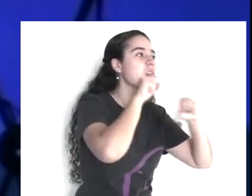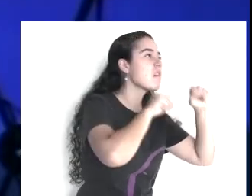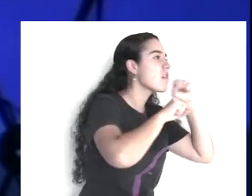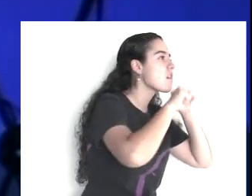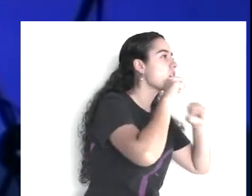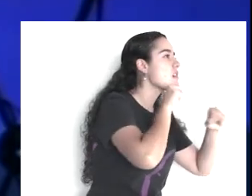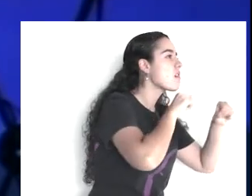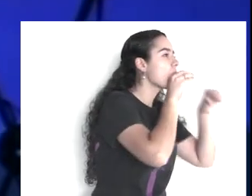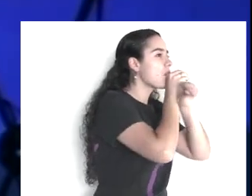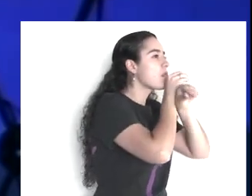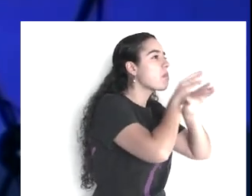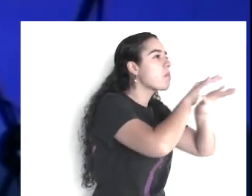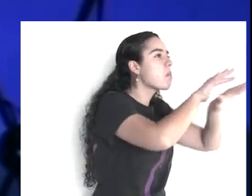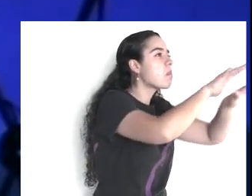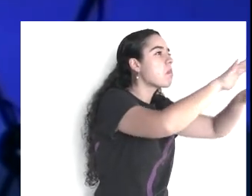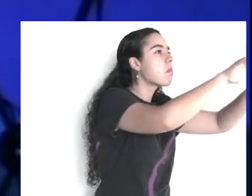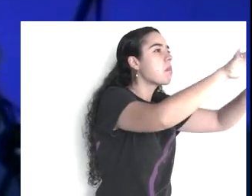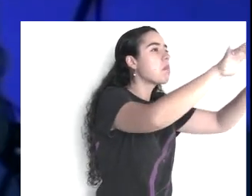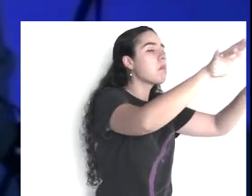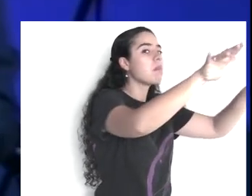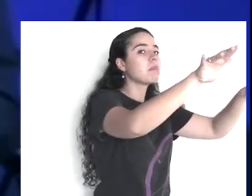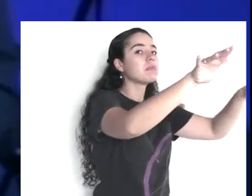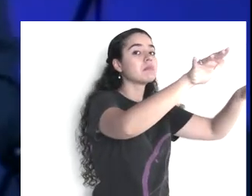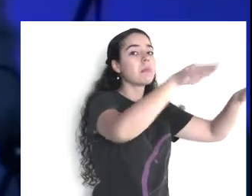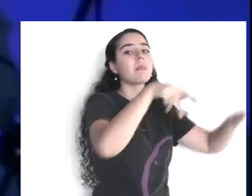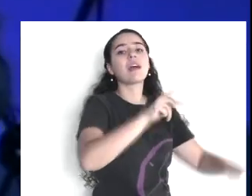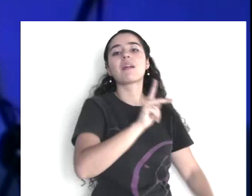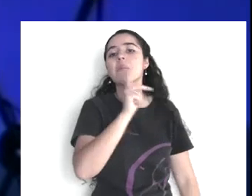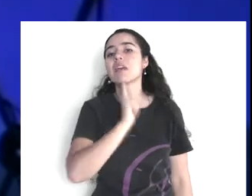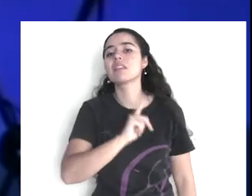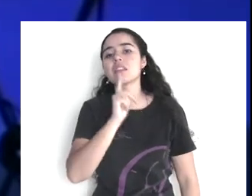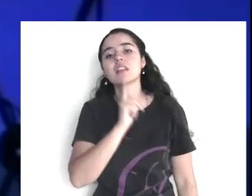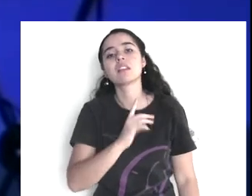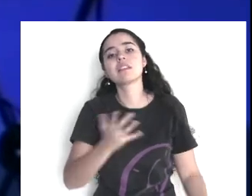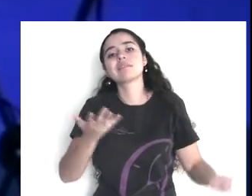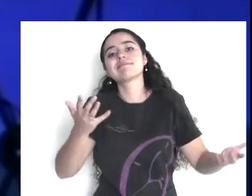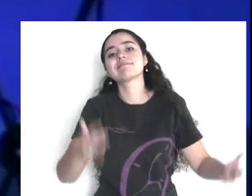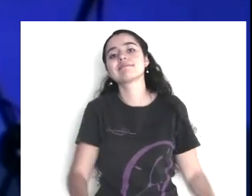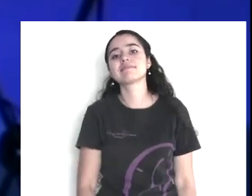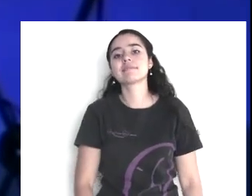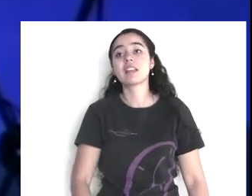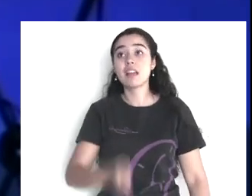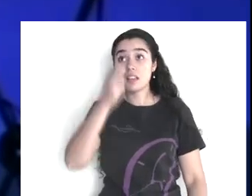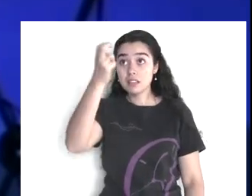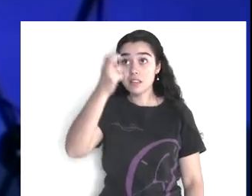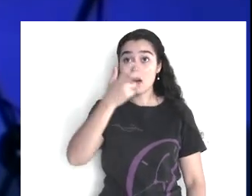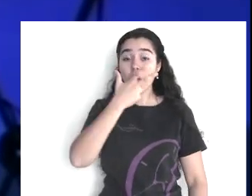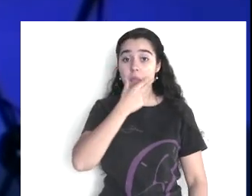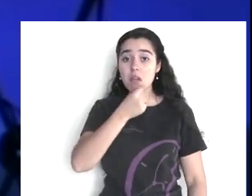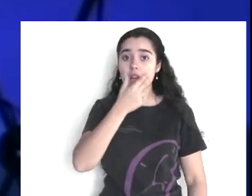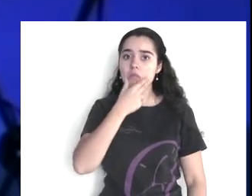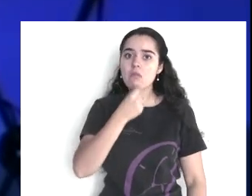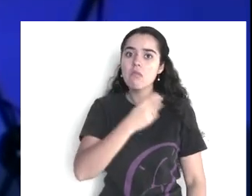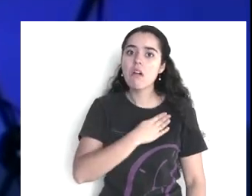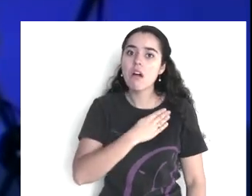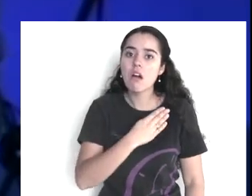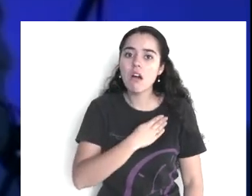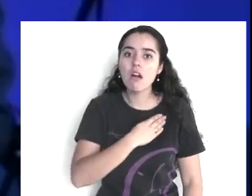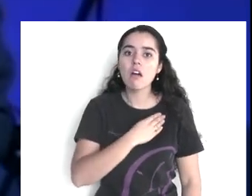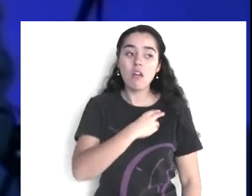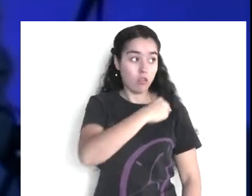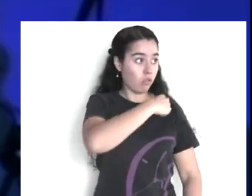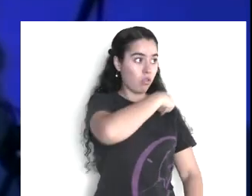y ellos asumen, que es verdad, de manera errónea, y todavía se